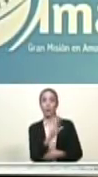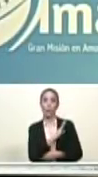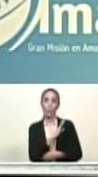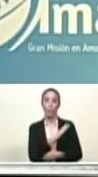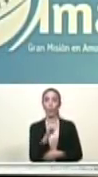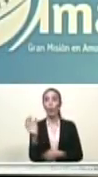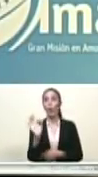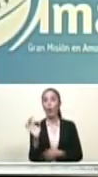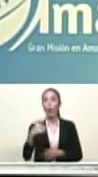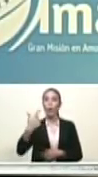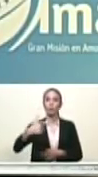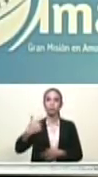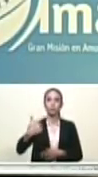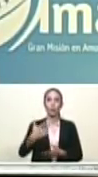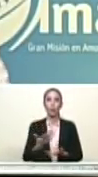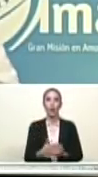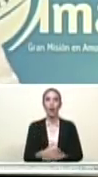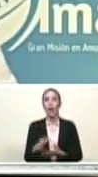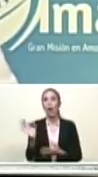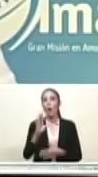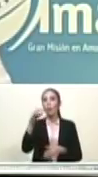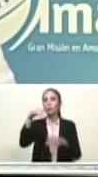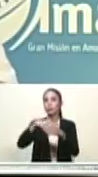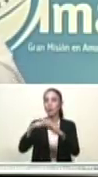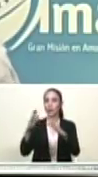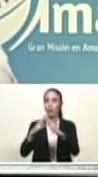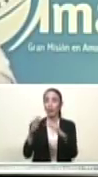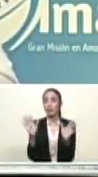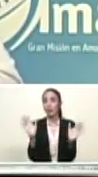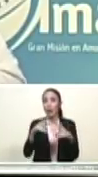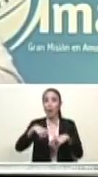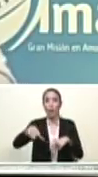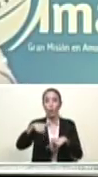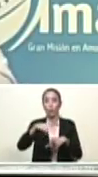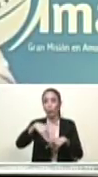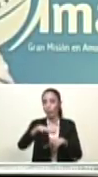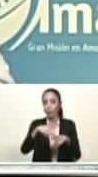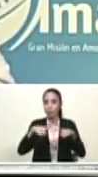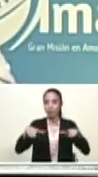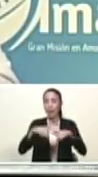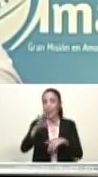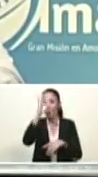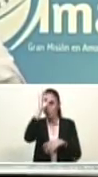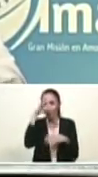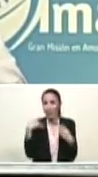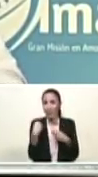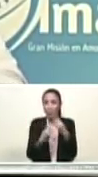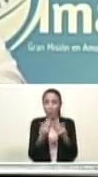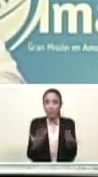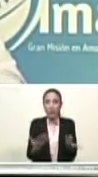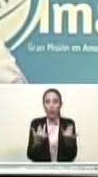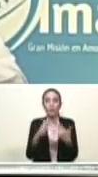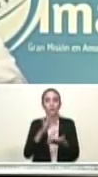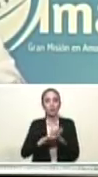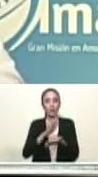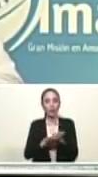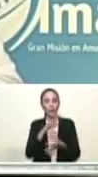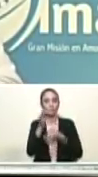dando la cola, si usted está en su casa, donde esté, y le llegó el mensaje y no sabe qué hacer, tranquilo.